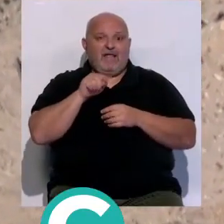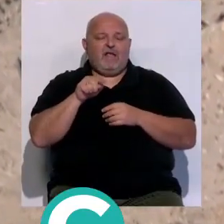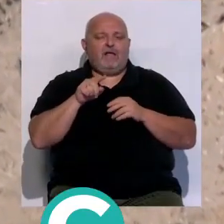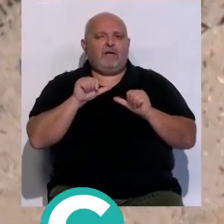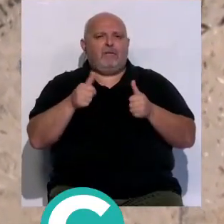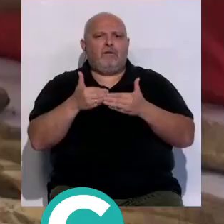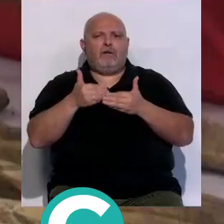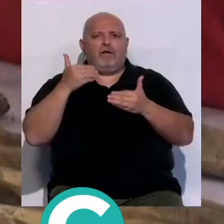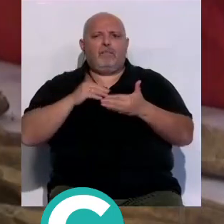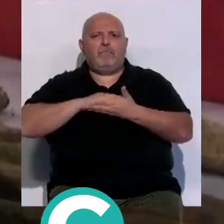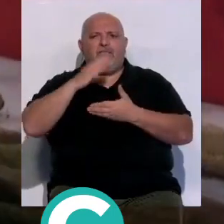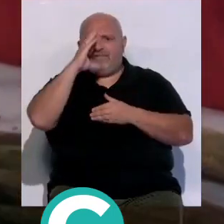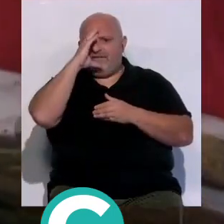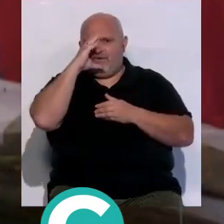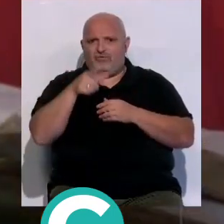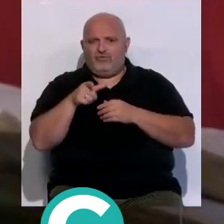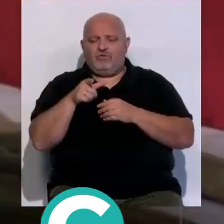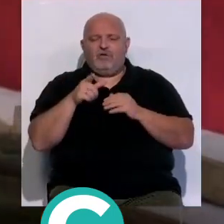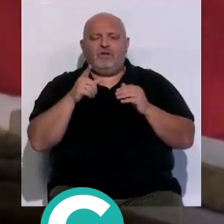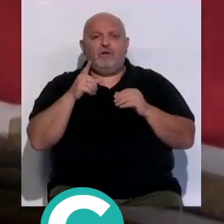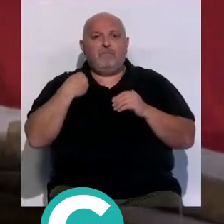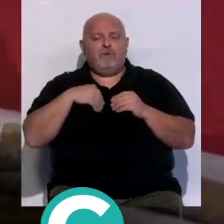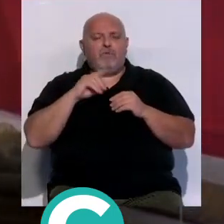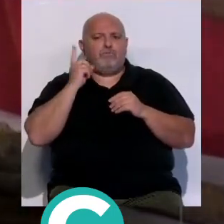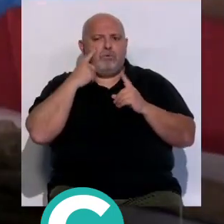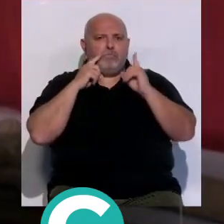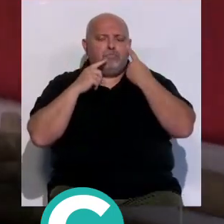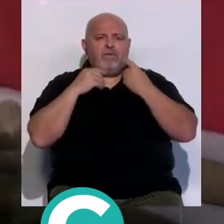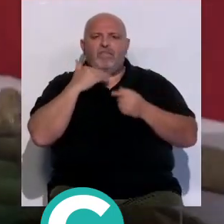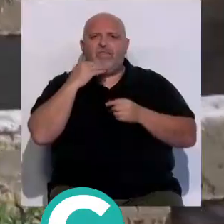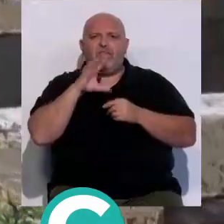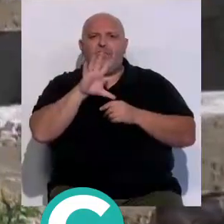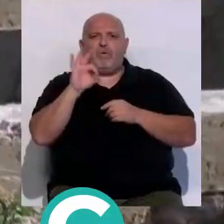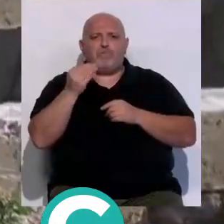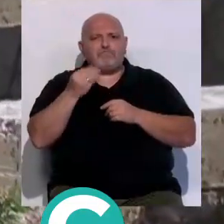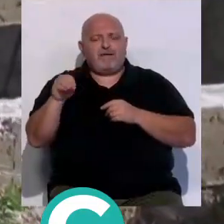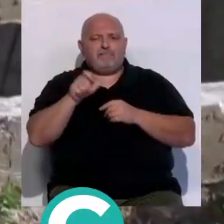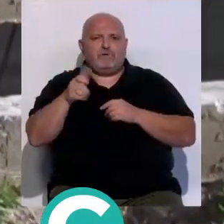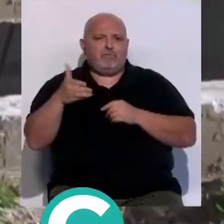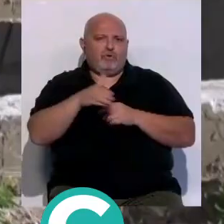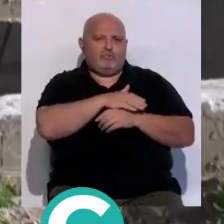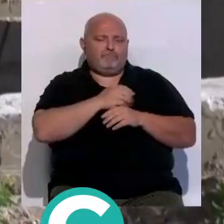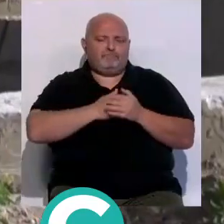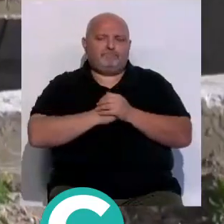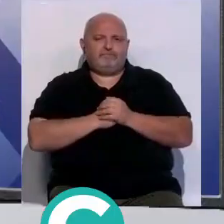arrancaron en el mes de febrero durante los mismos se han hallado cerca de 50 cadáveres